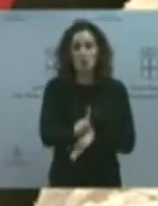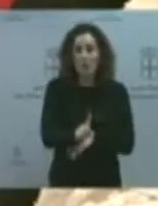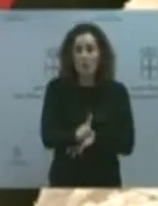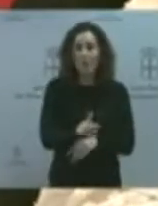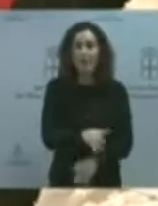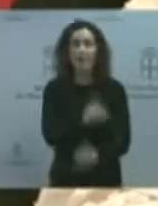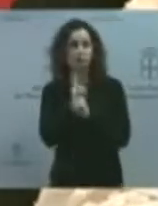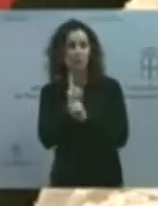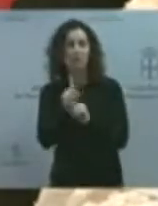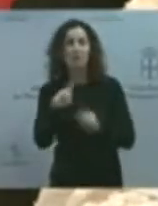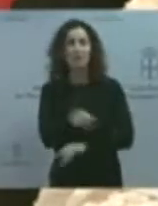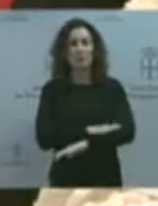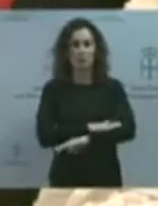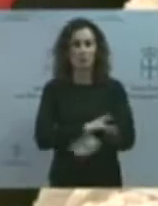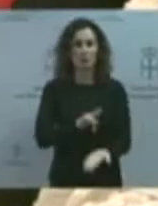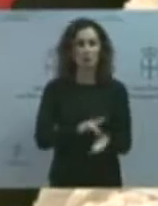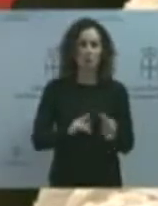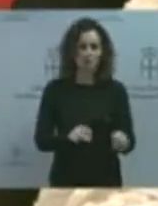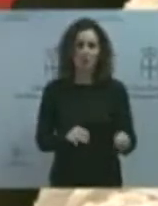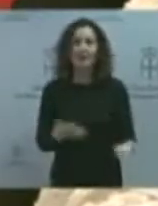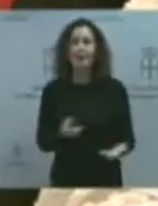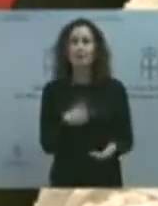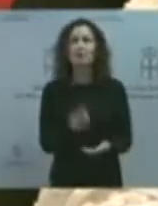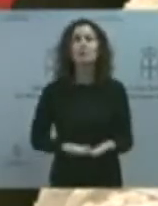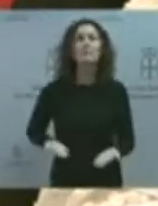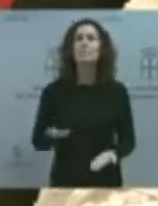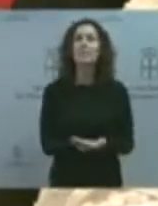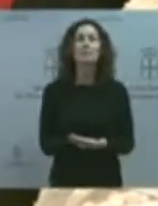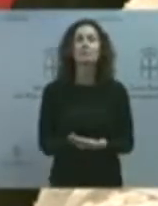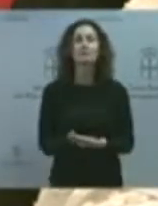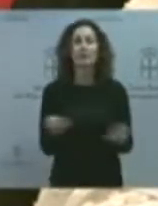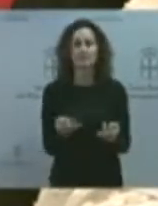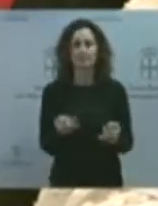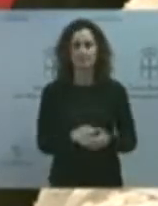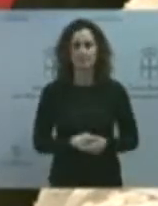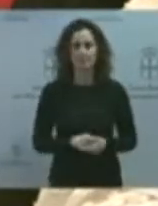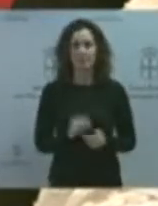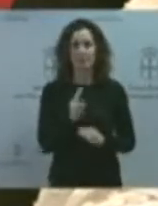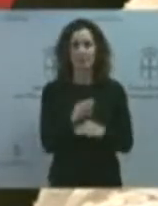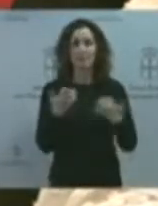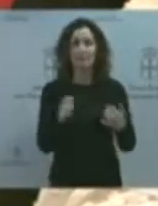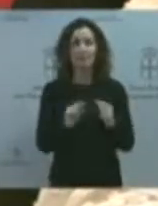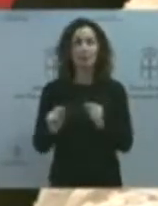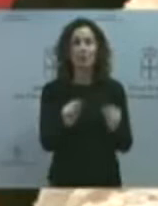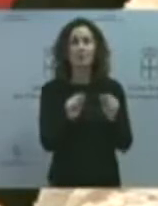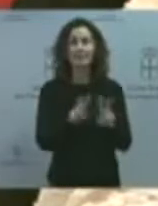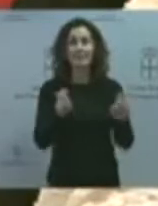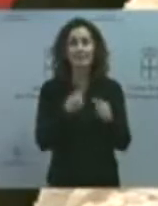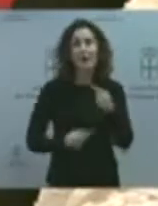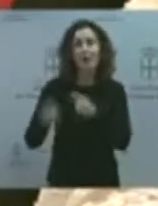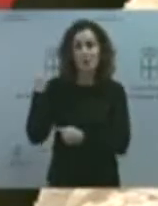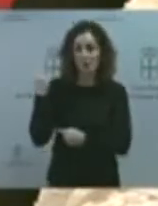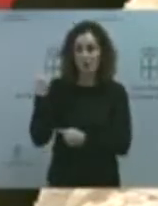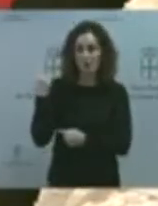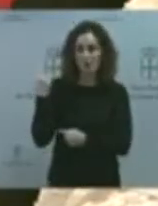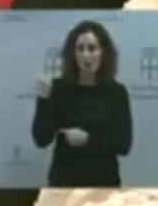nosotros le hacemos una petición muy clara. Este Parlamento debatió sobre este tema el año pasado e hizo una hoja de ruta. Una